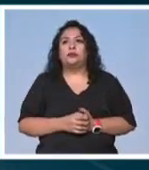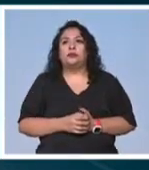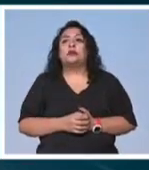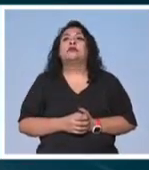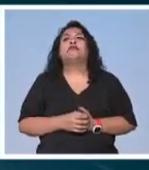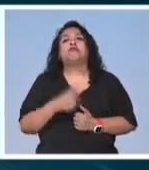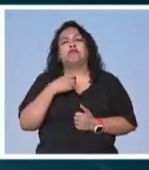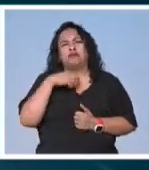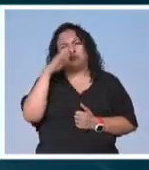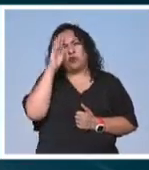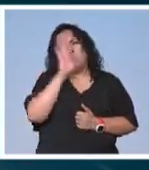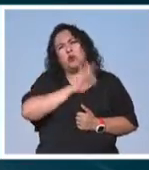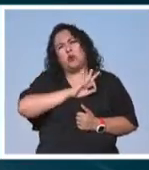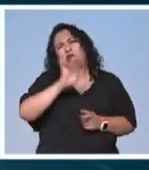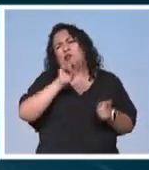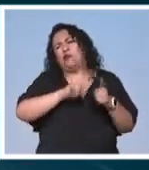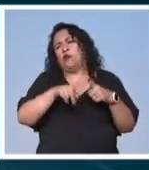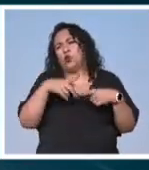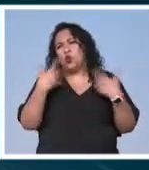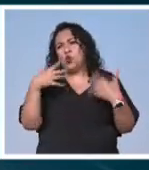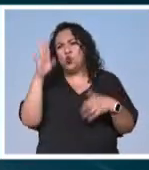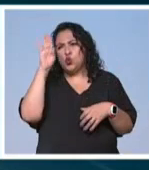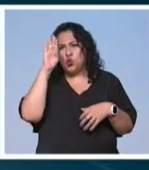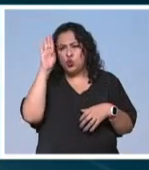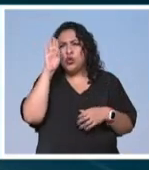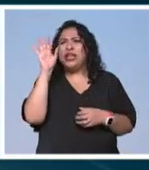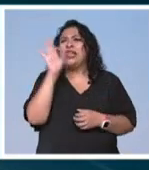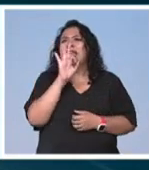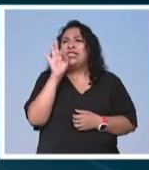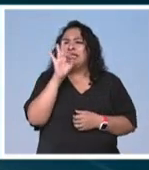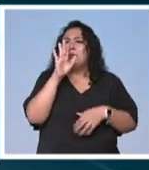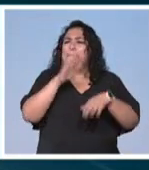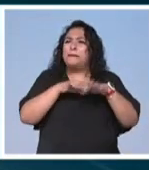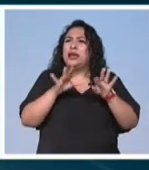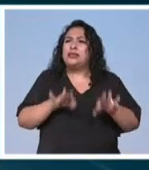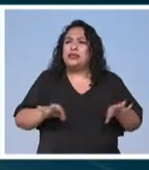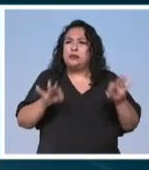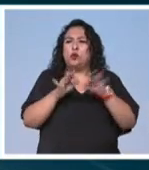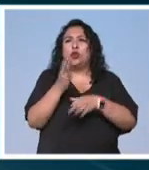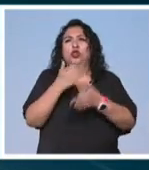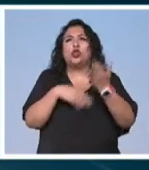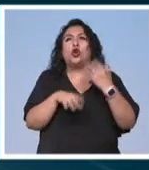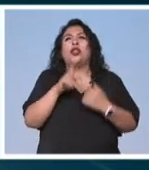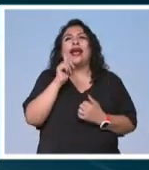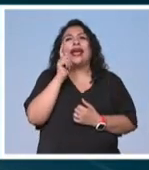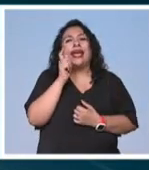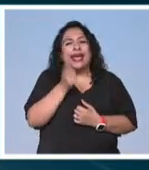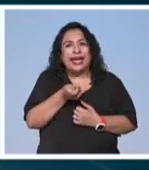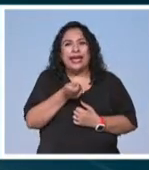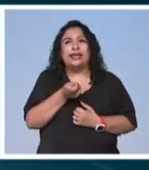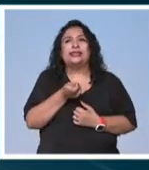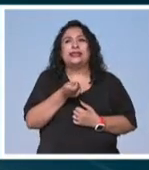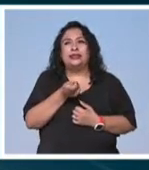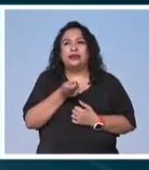yo creo que las posibilidades son gigantes y yo creo que tal vez la más importante de todas es ese ser